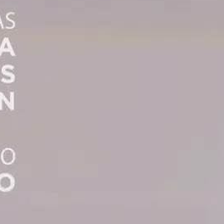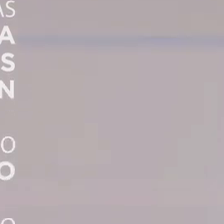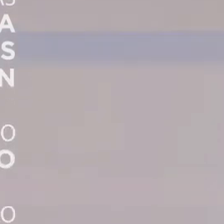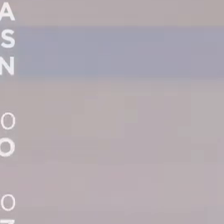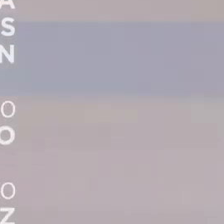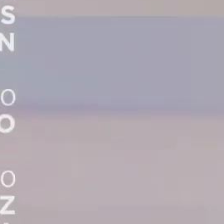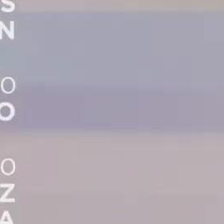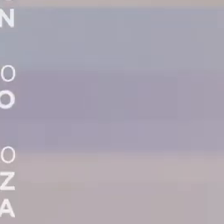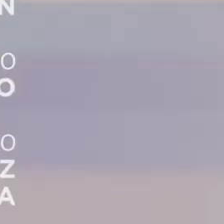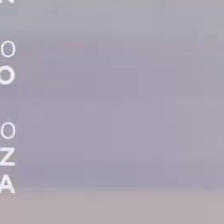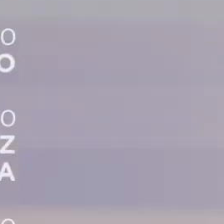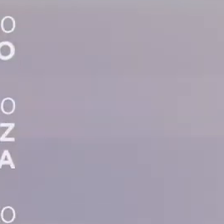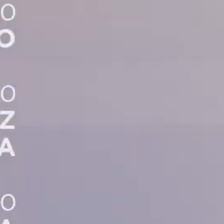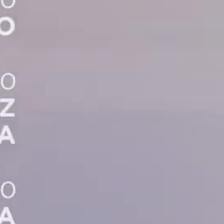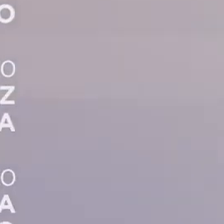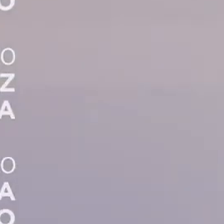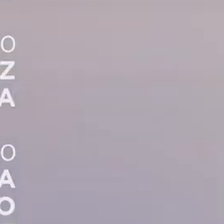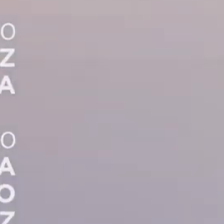Gracias.